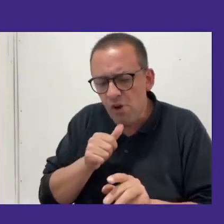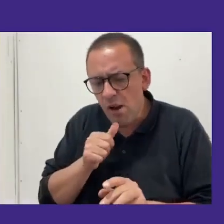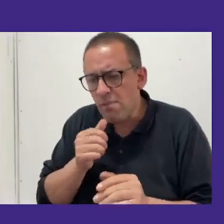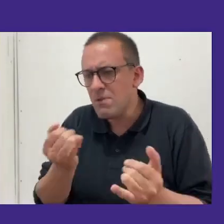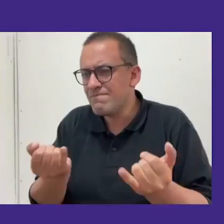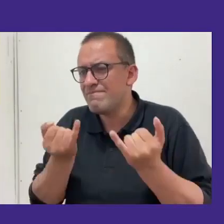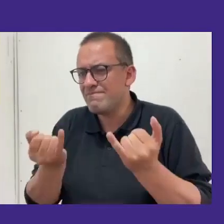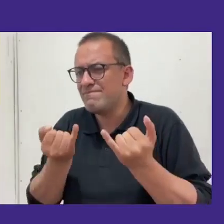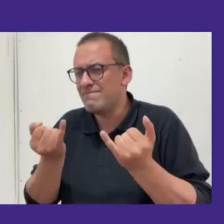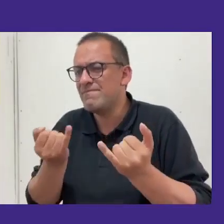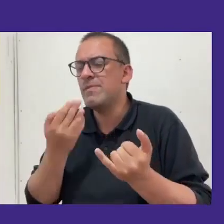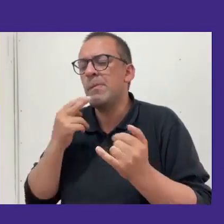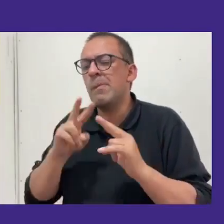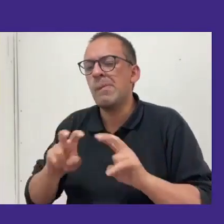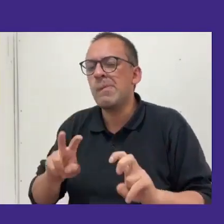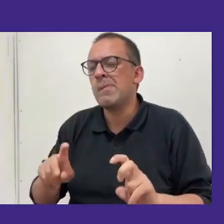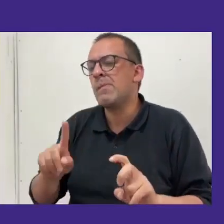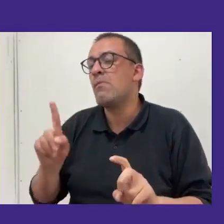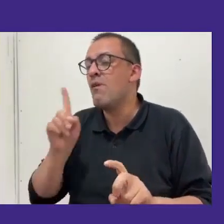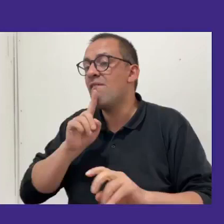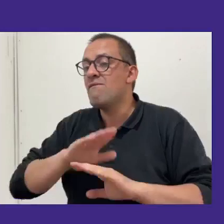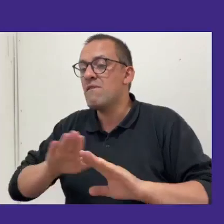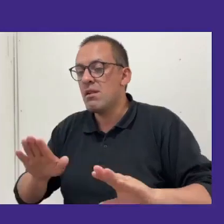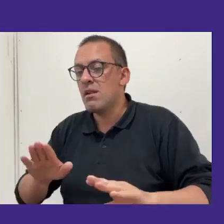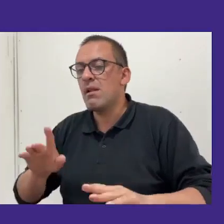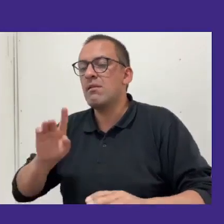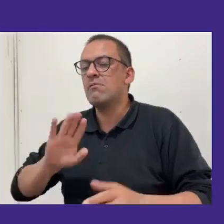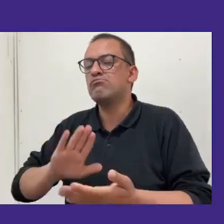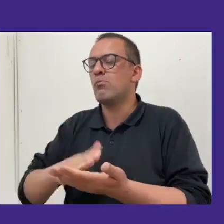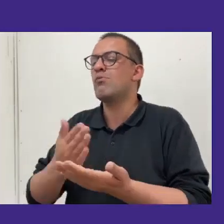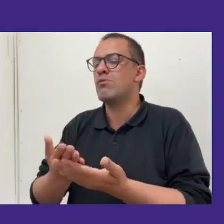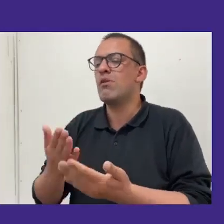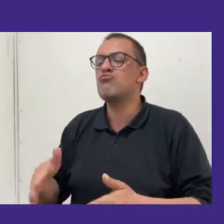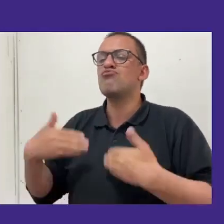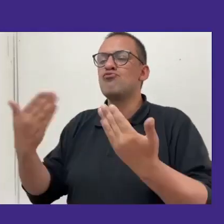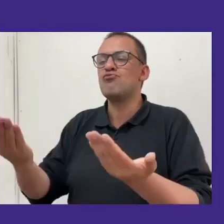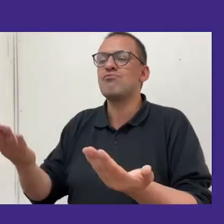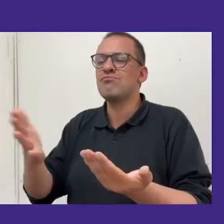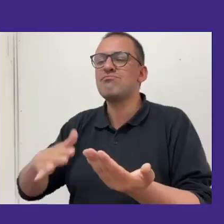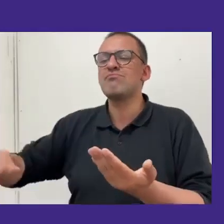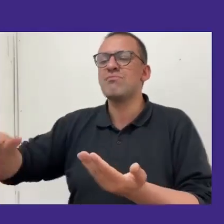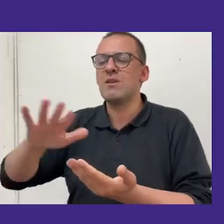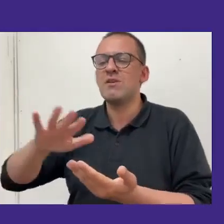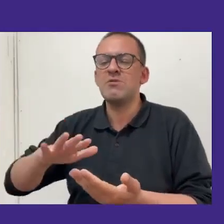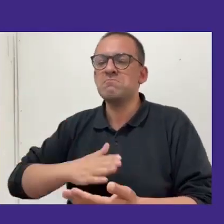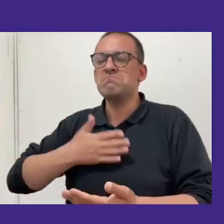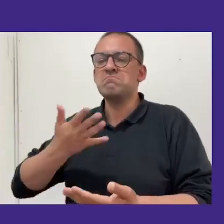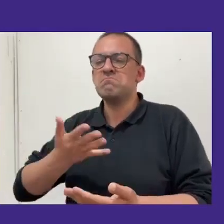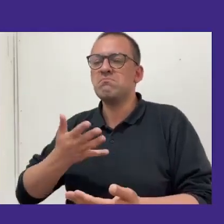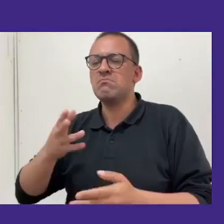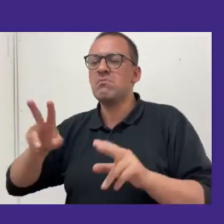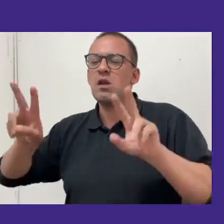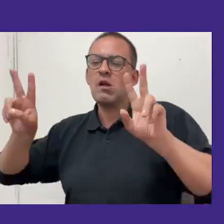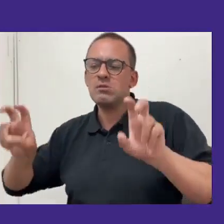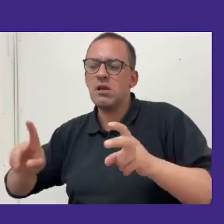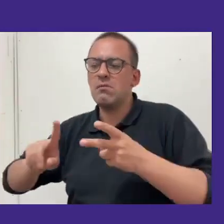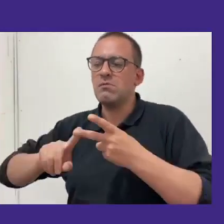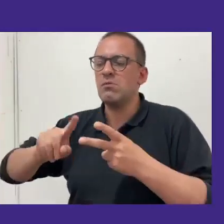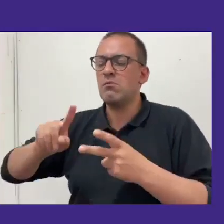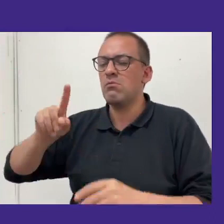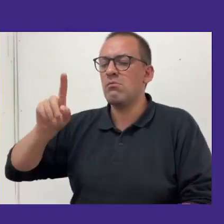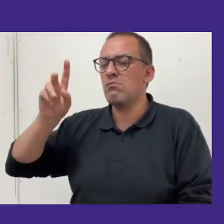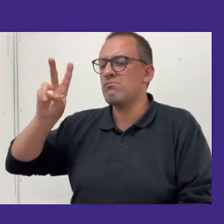también hacer un análisis al finalizar, un análisis de impacto en el concepto o en la idea de